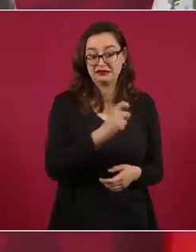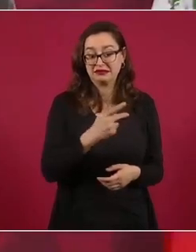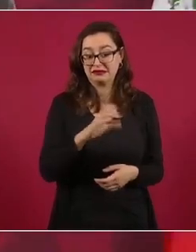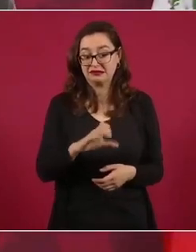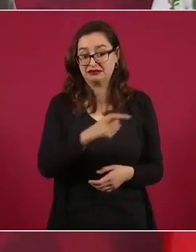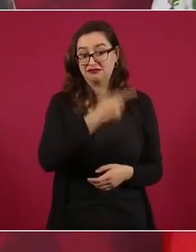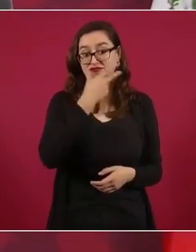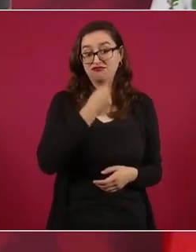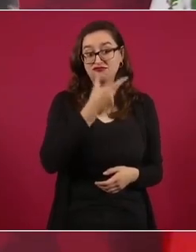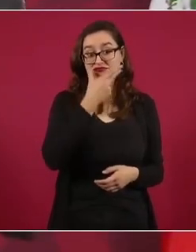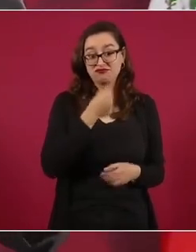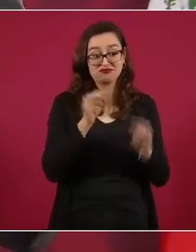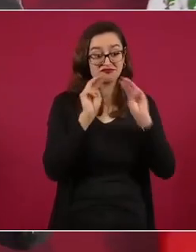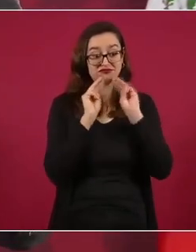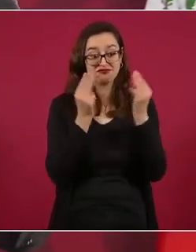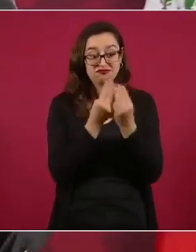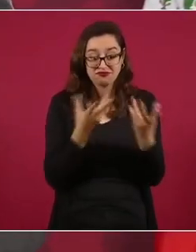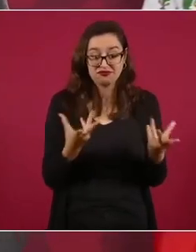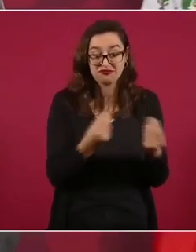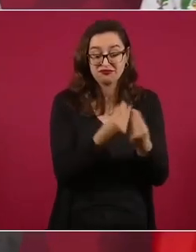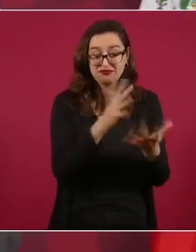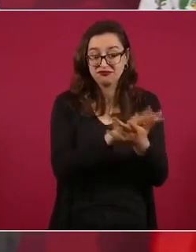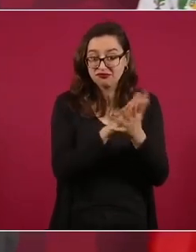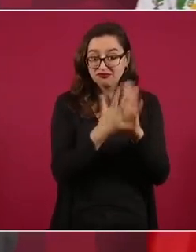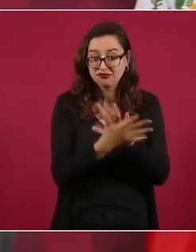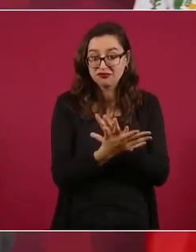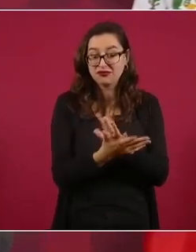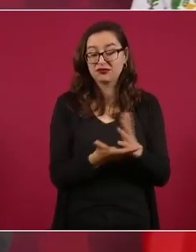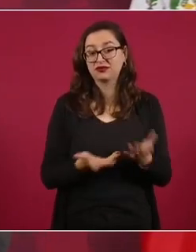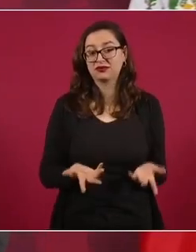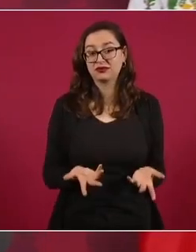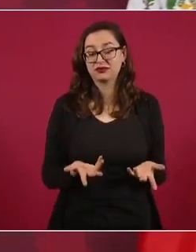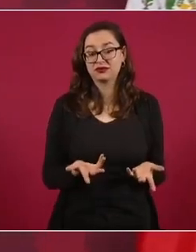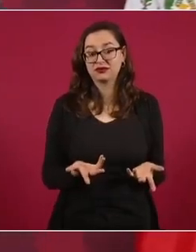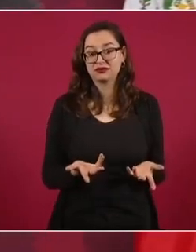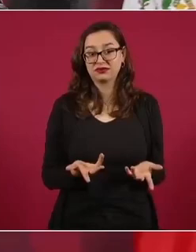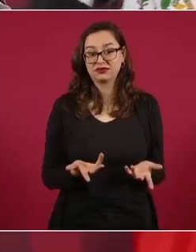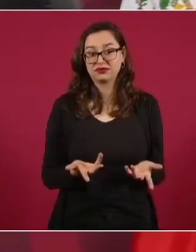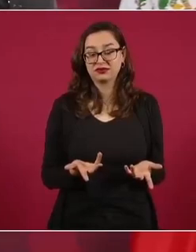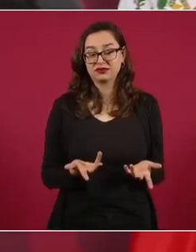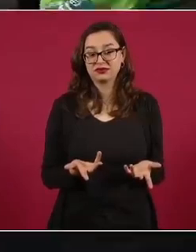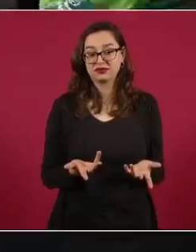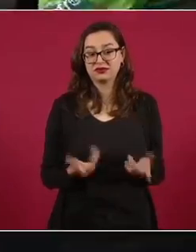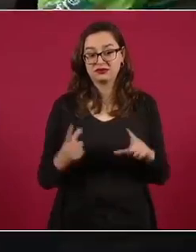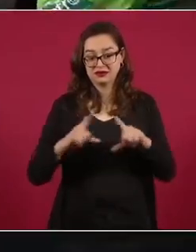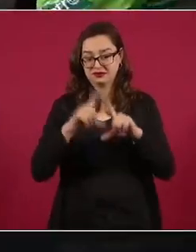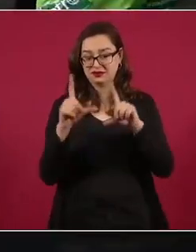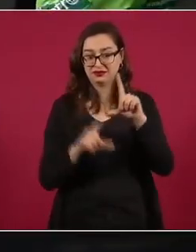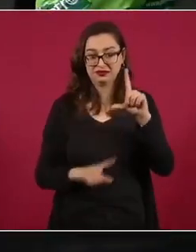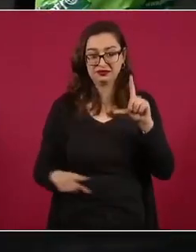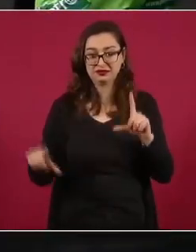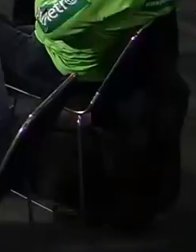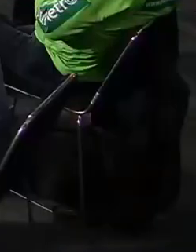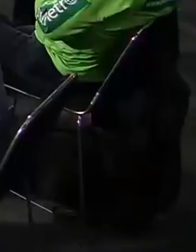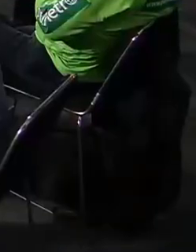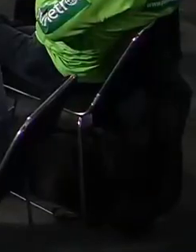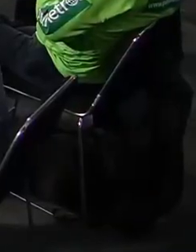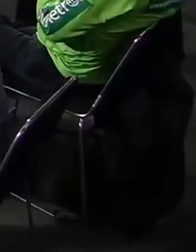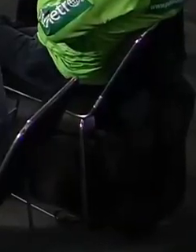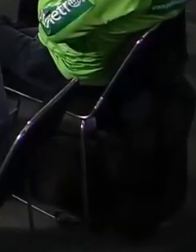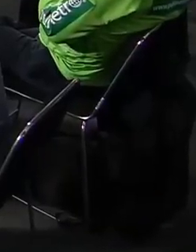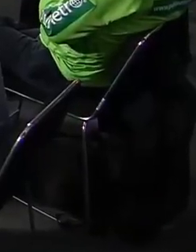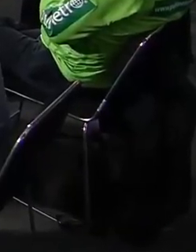con la delincuencia organizada y se convirtió en un hombre poderosísimo,